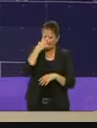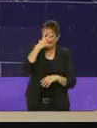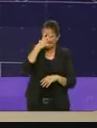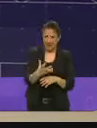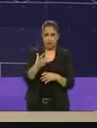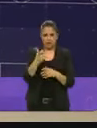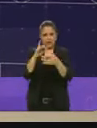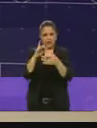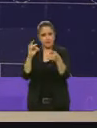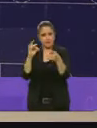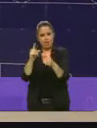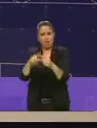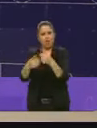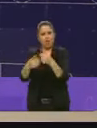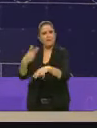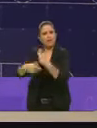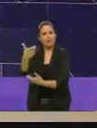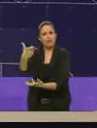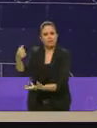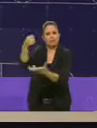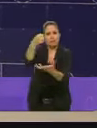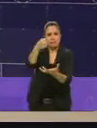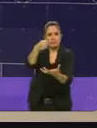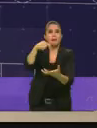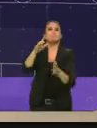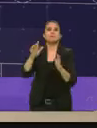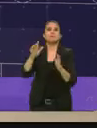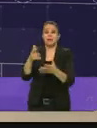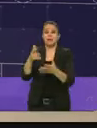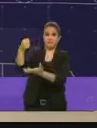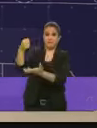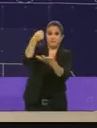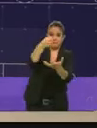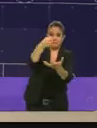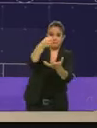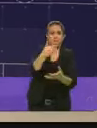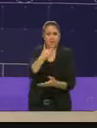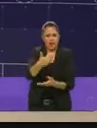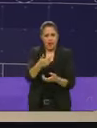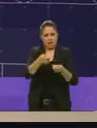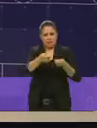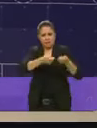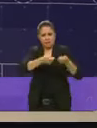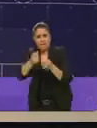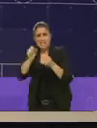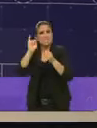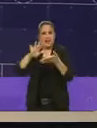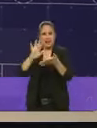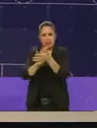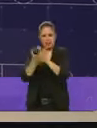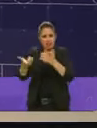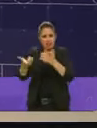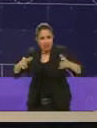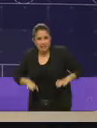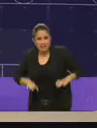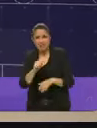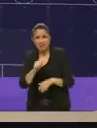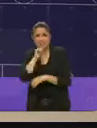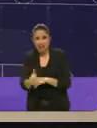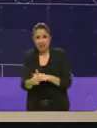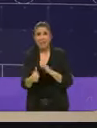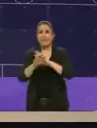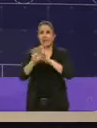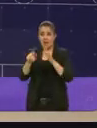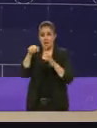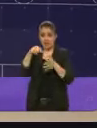de dónde, A ver, el presupuesto de la ciudad bien administrado, cinco rutelas y bien organizado, con otros